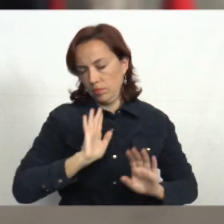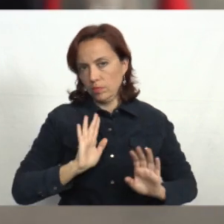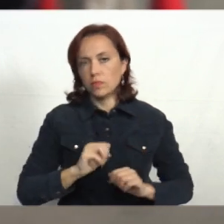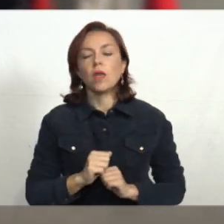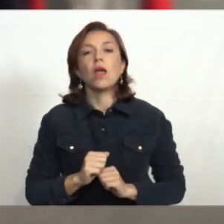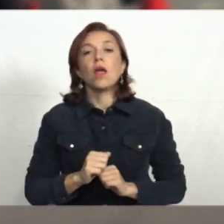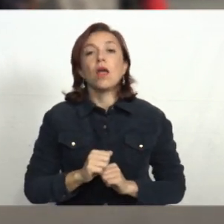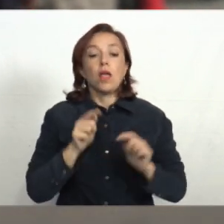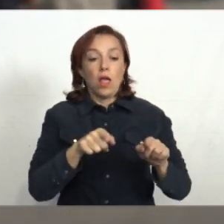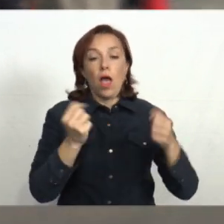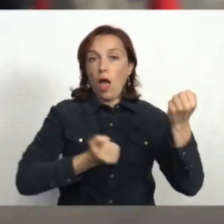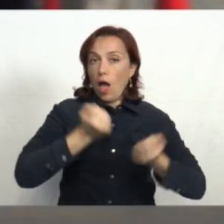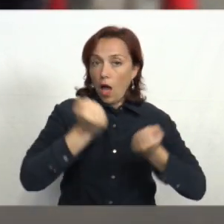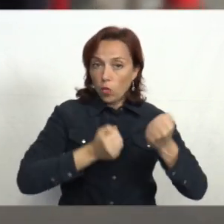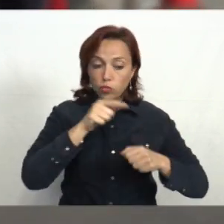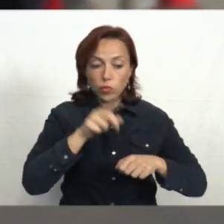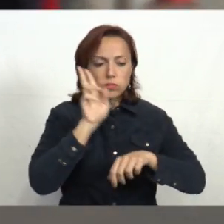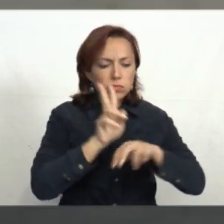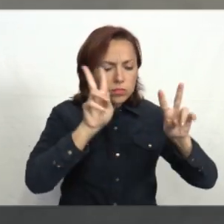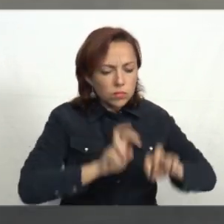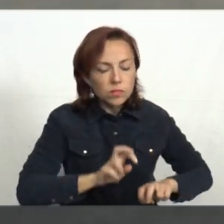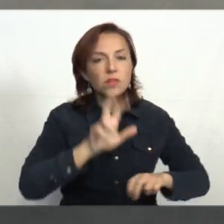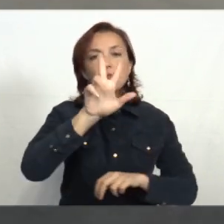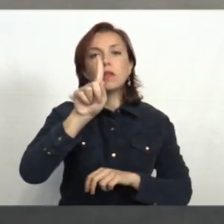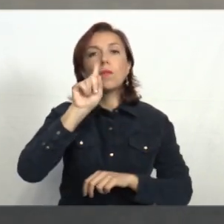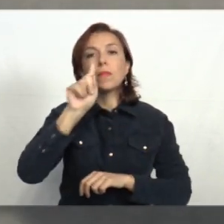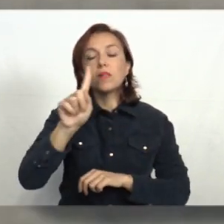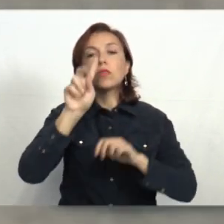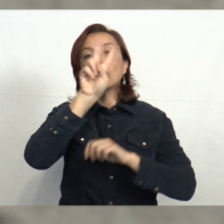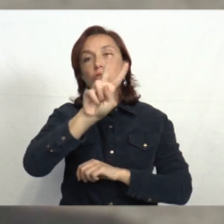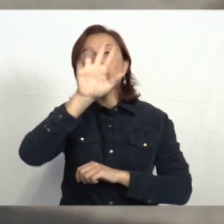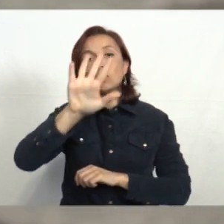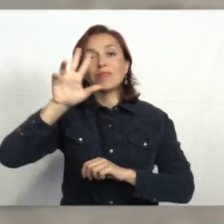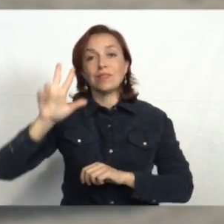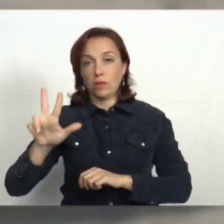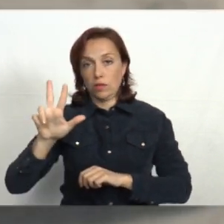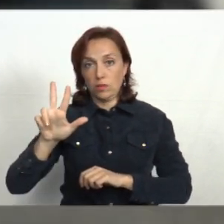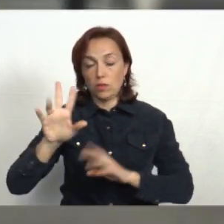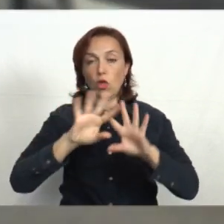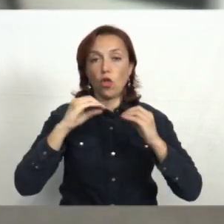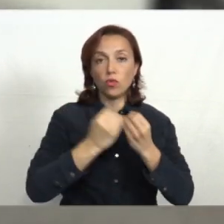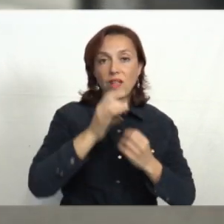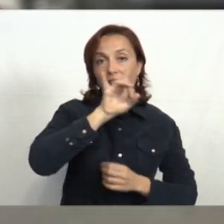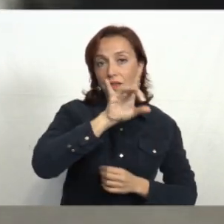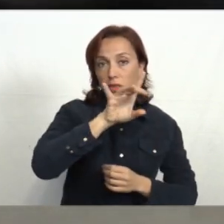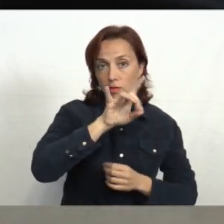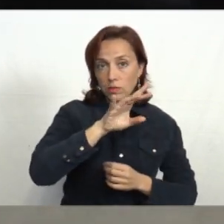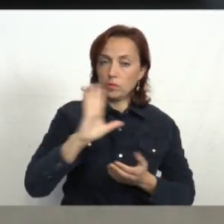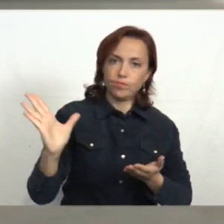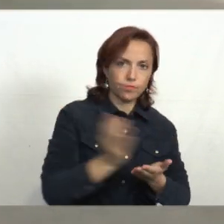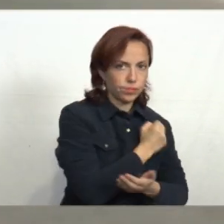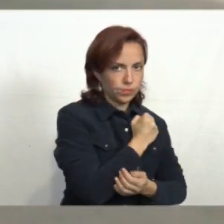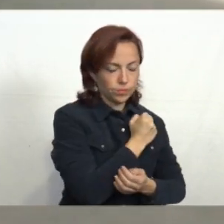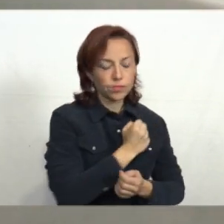su parte, los vehículos registrados en estos operativos fueron 31.253, de los cuales 15 fueron incautados.